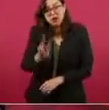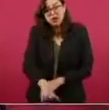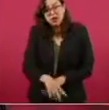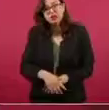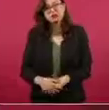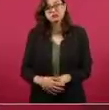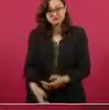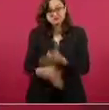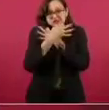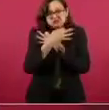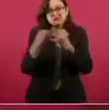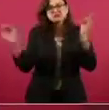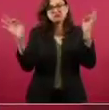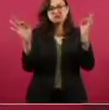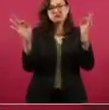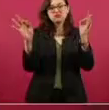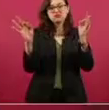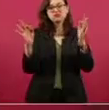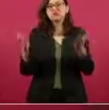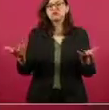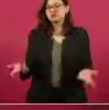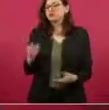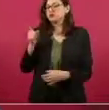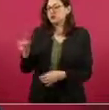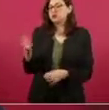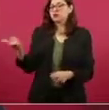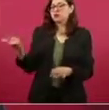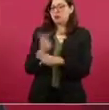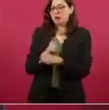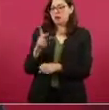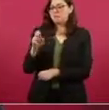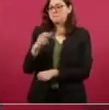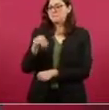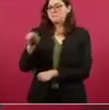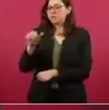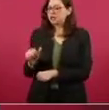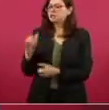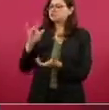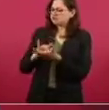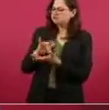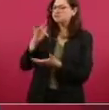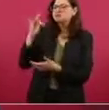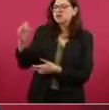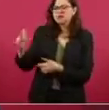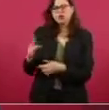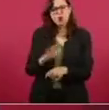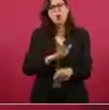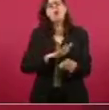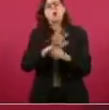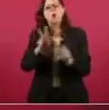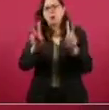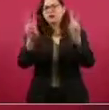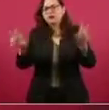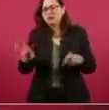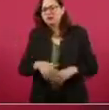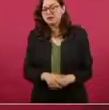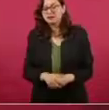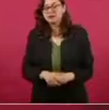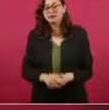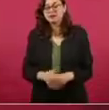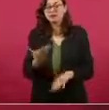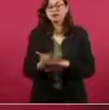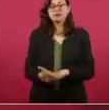al licenciado Peña Nieto, porque no se metió